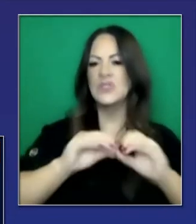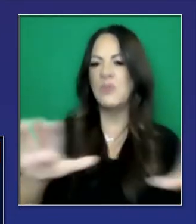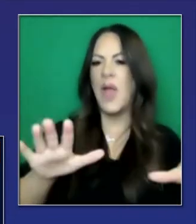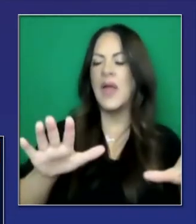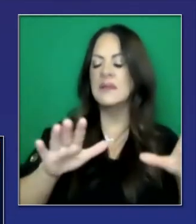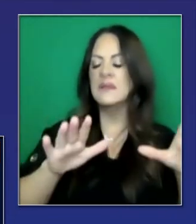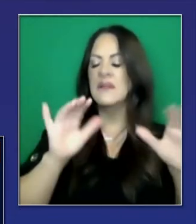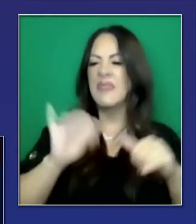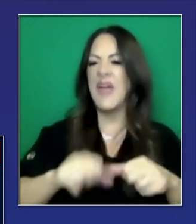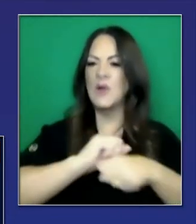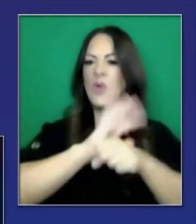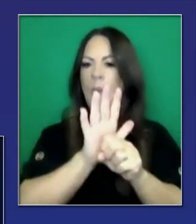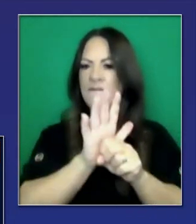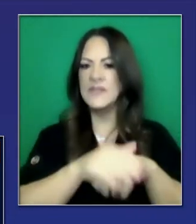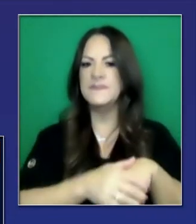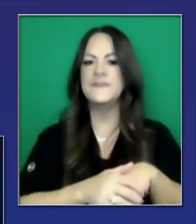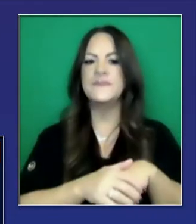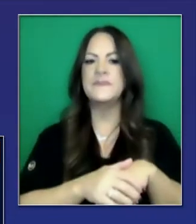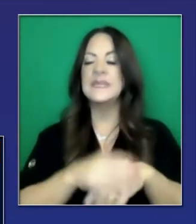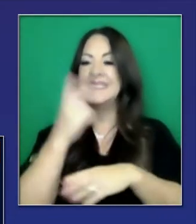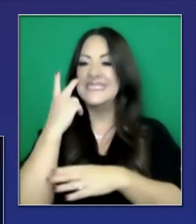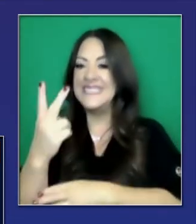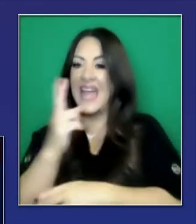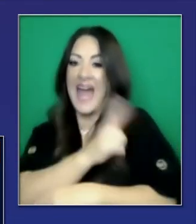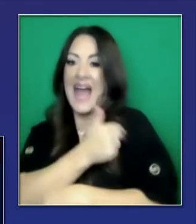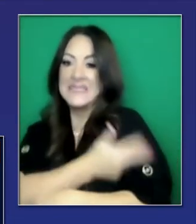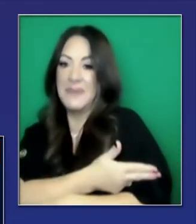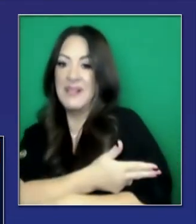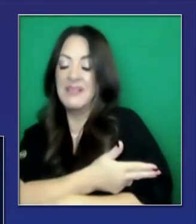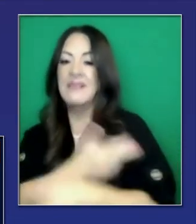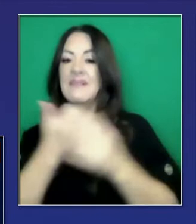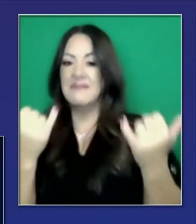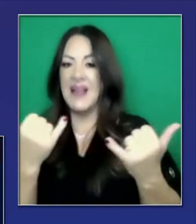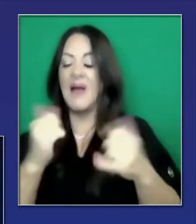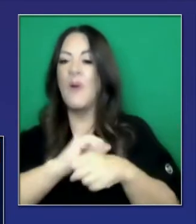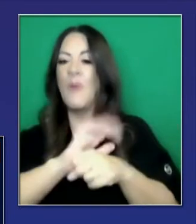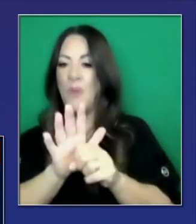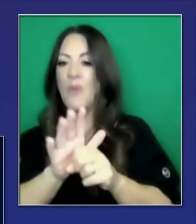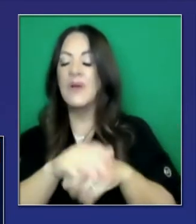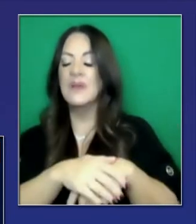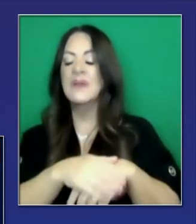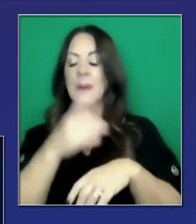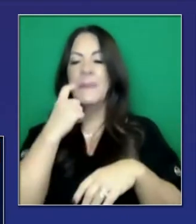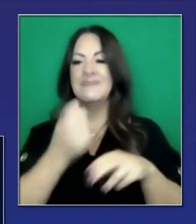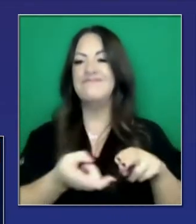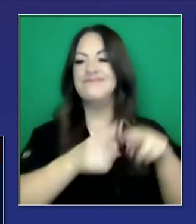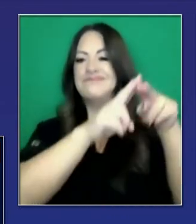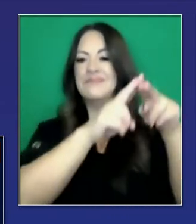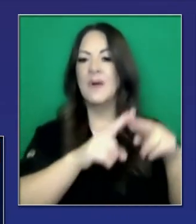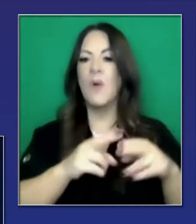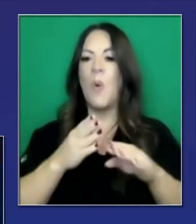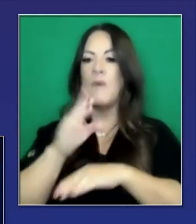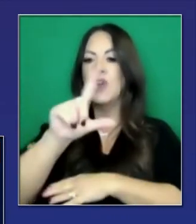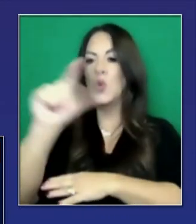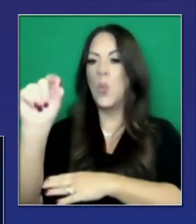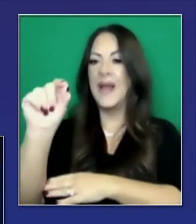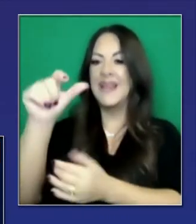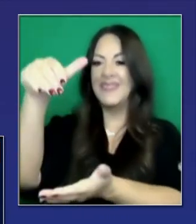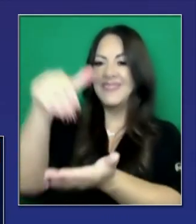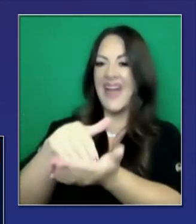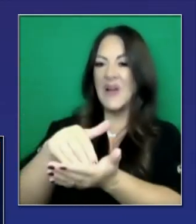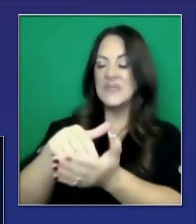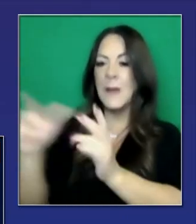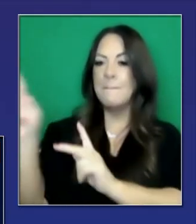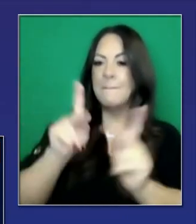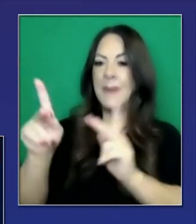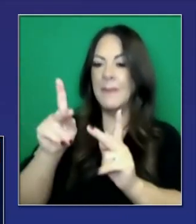cómo se está transmitiendo la enfermedad. Como pueden ver, la transmisión a los hospitales ahora estamos en 20 mil pacientes que han